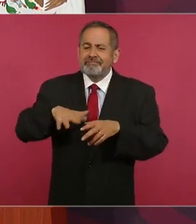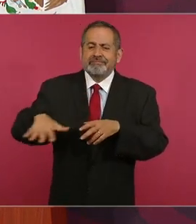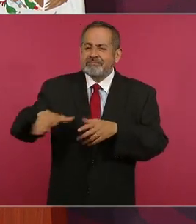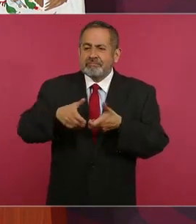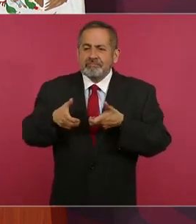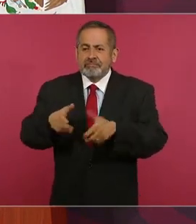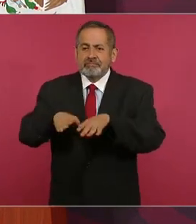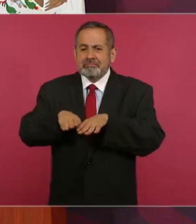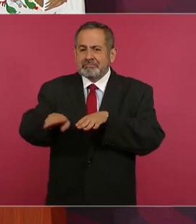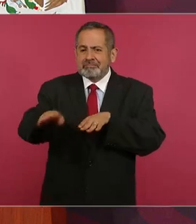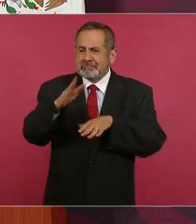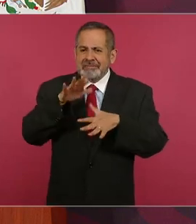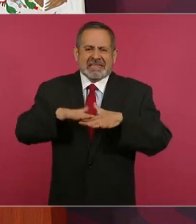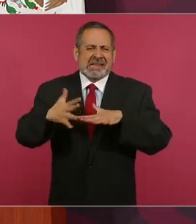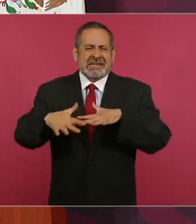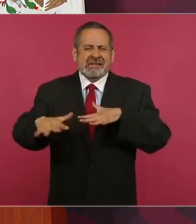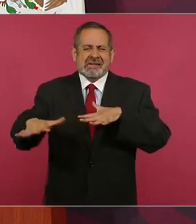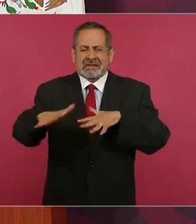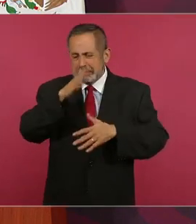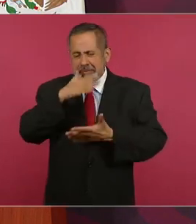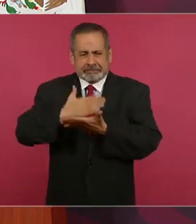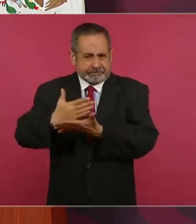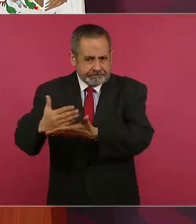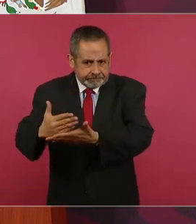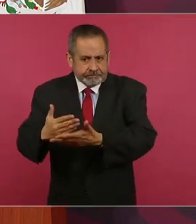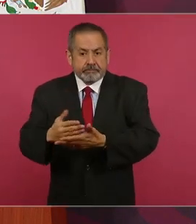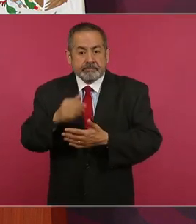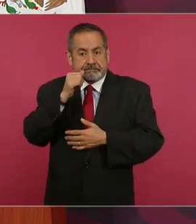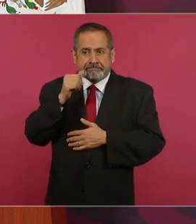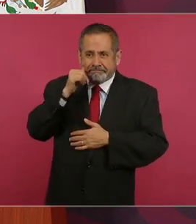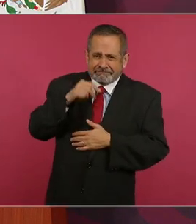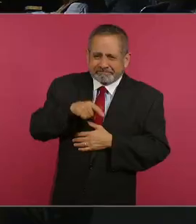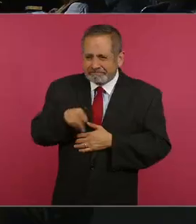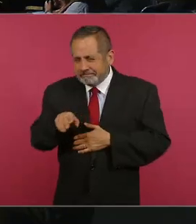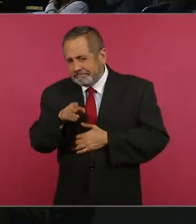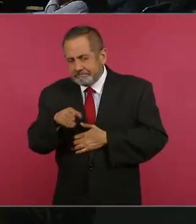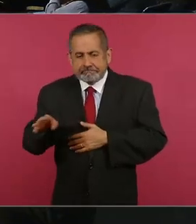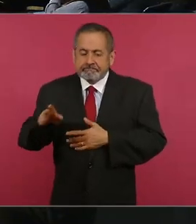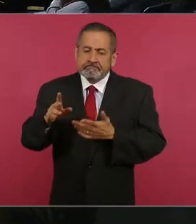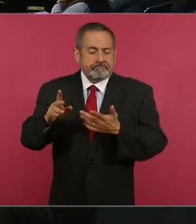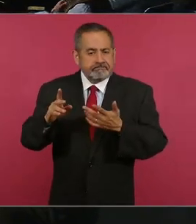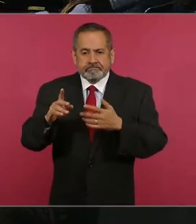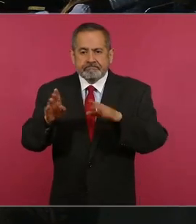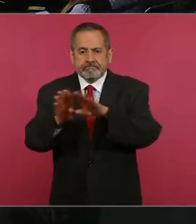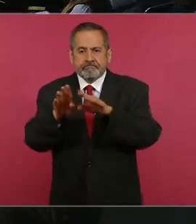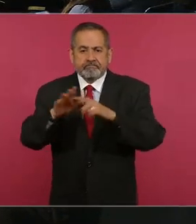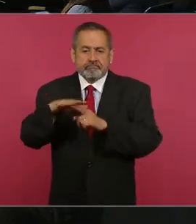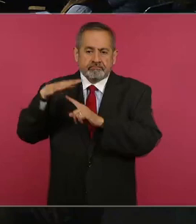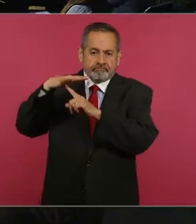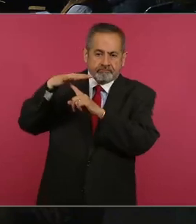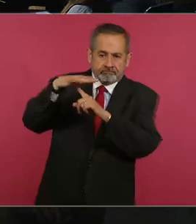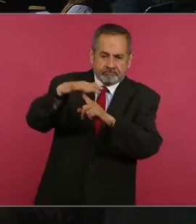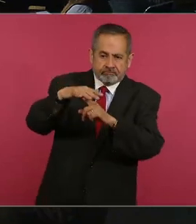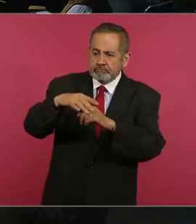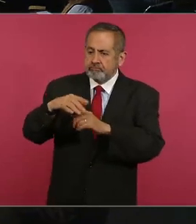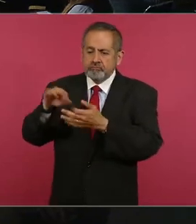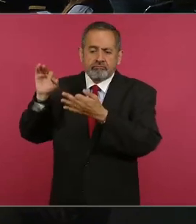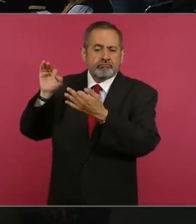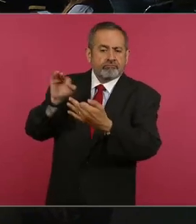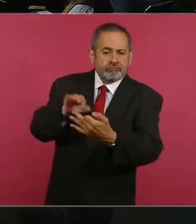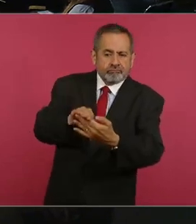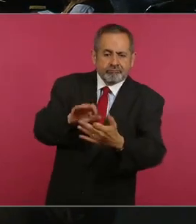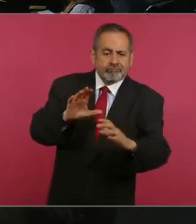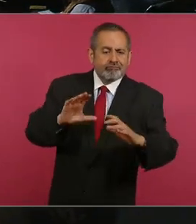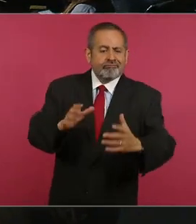camino terrestre y aéreo. Ayer estuvimos intentando bajar los postes con el helicóptero a 30 metros del suelo y se